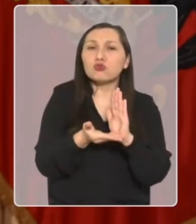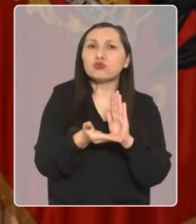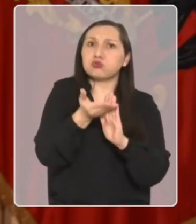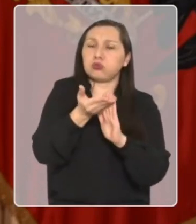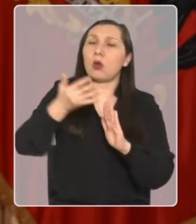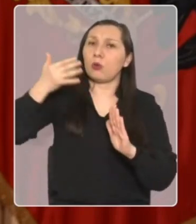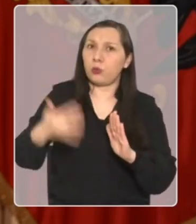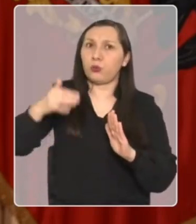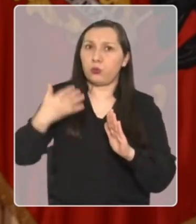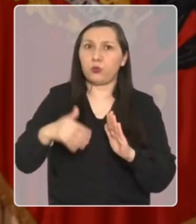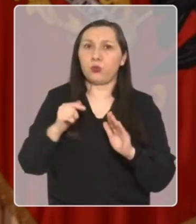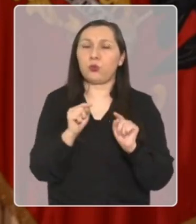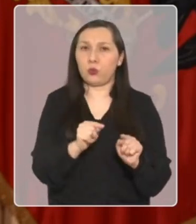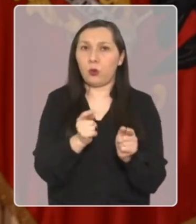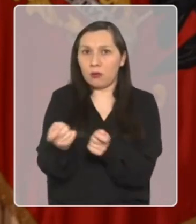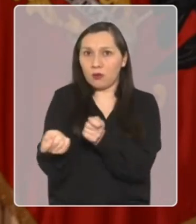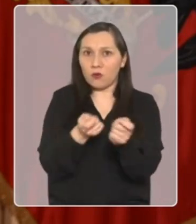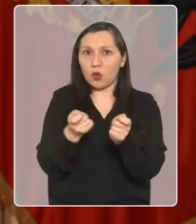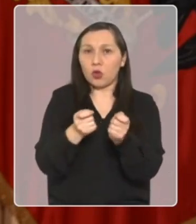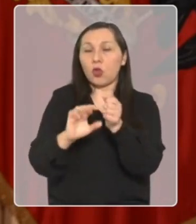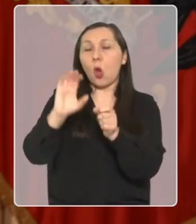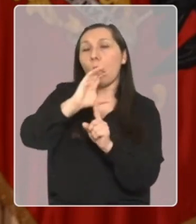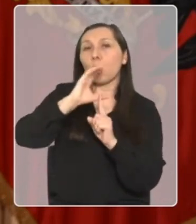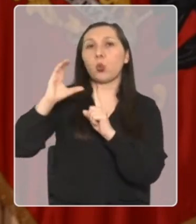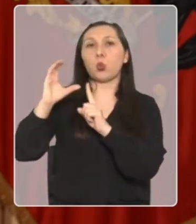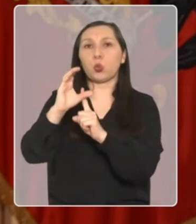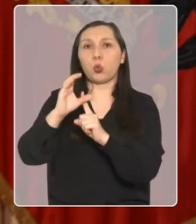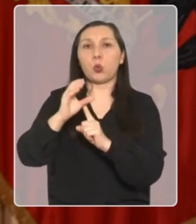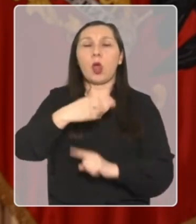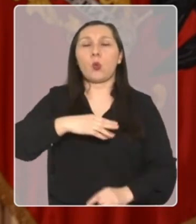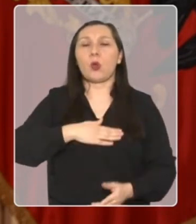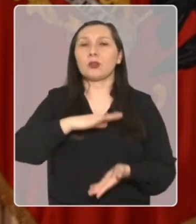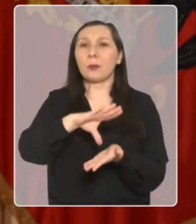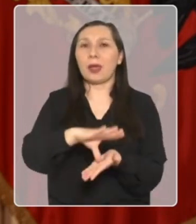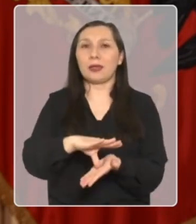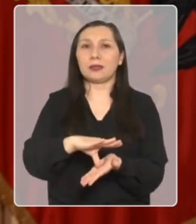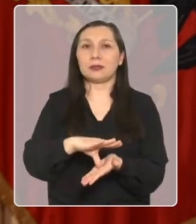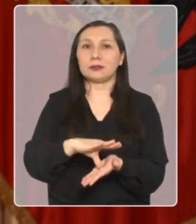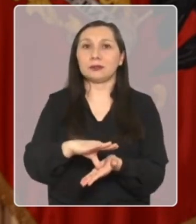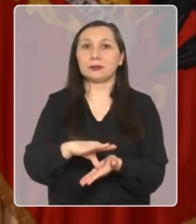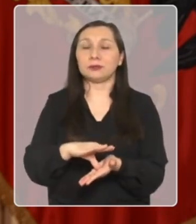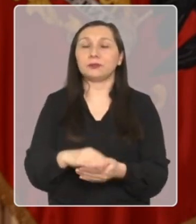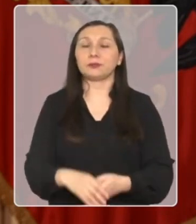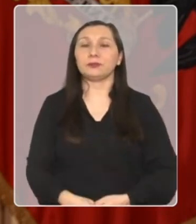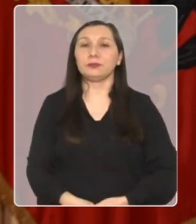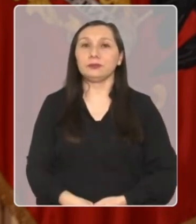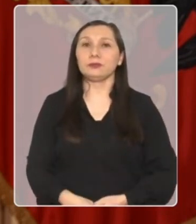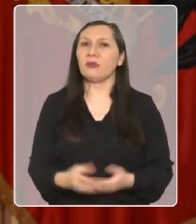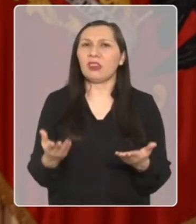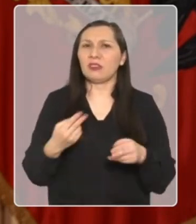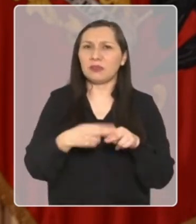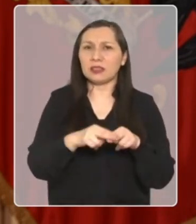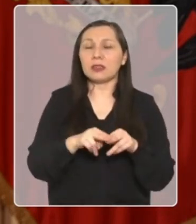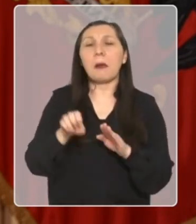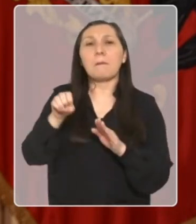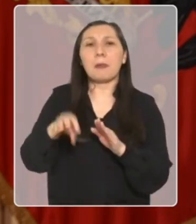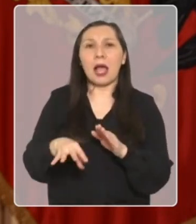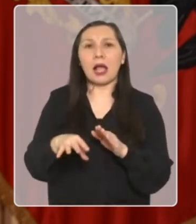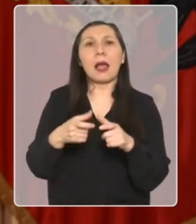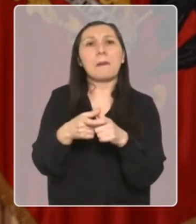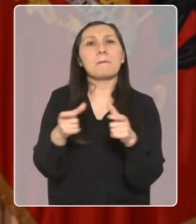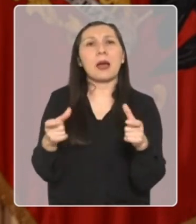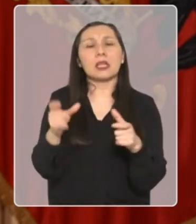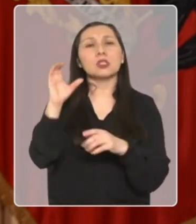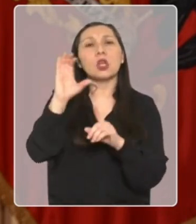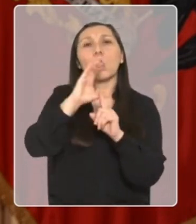un gran paso aumentando significativamente los recursos para la cultura en nuestro país. Entre las cosas que haremos va a ser